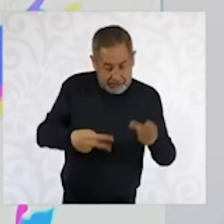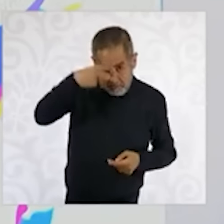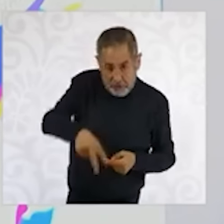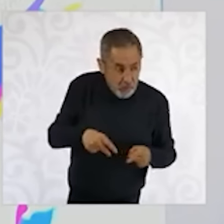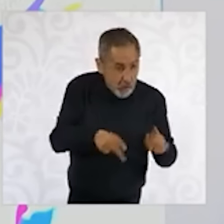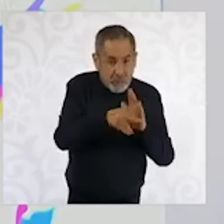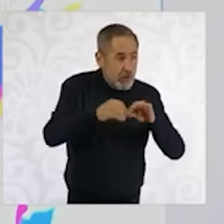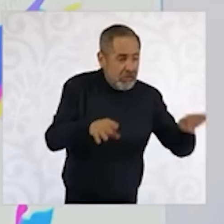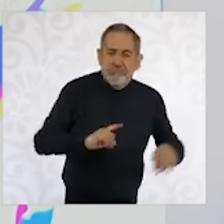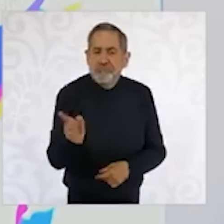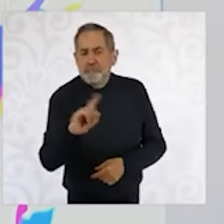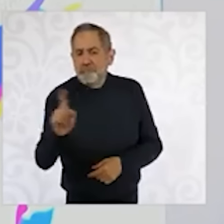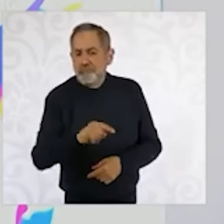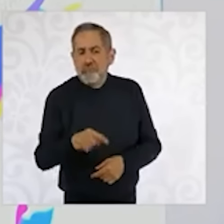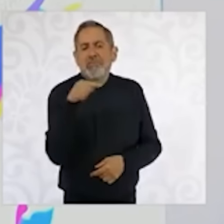No.